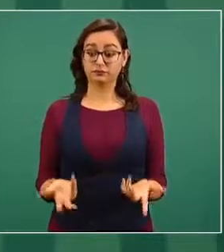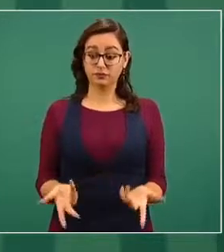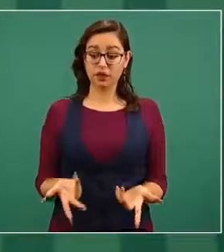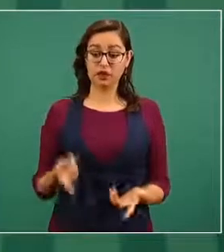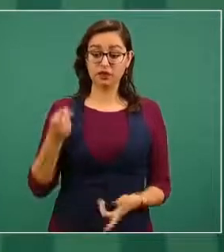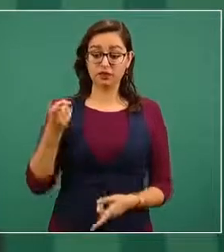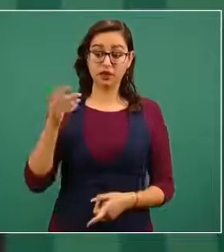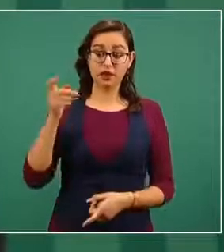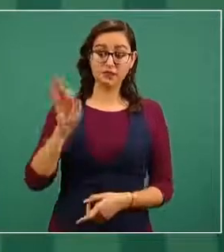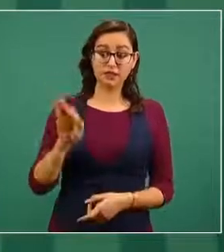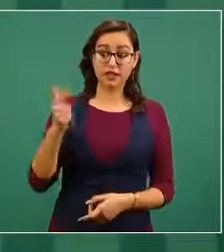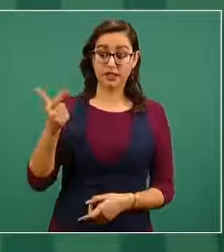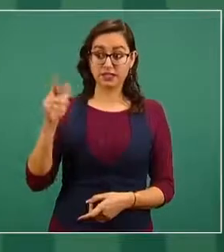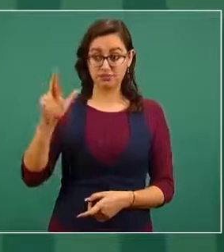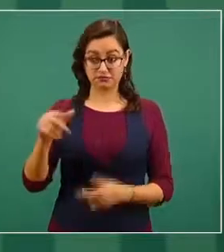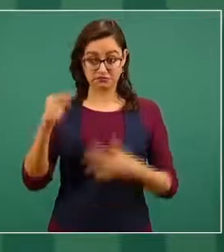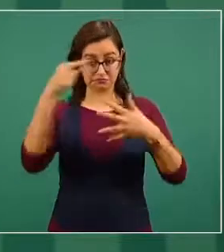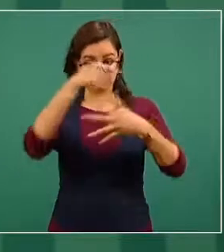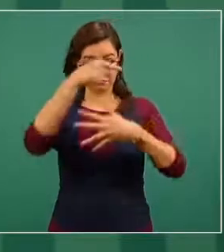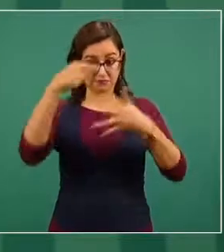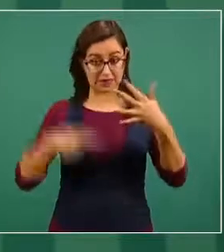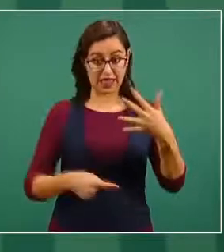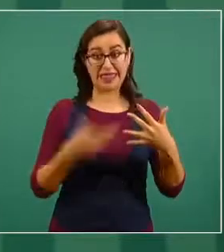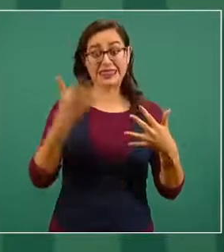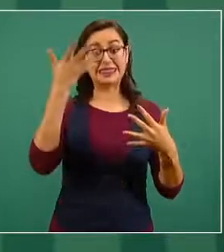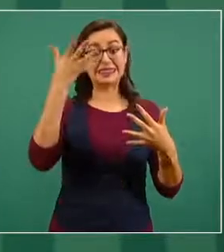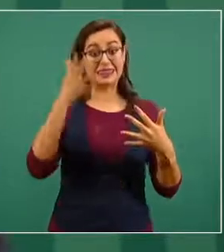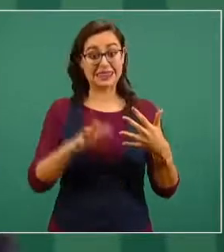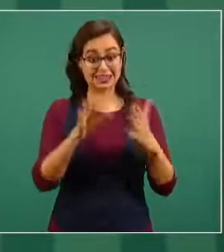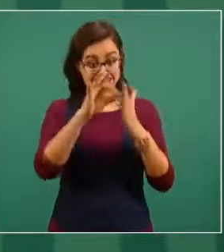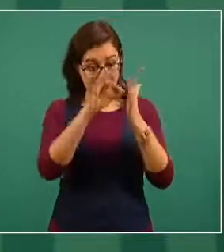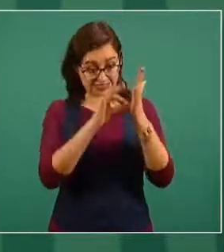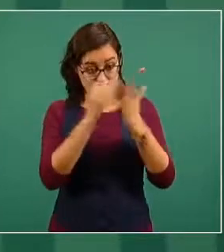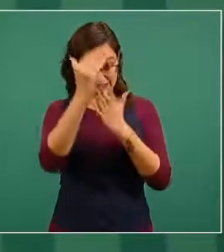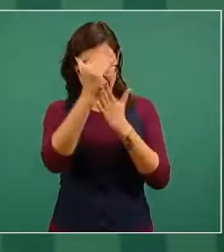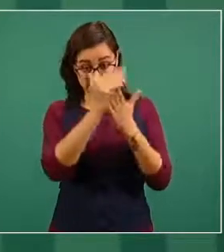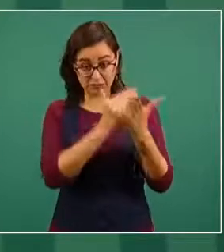con cuidado es que la investigación en curso